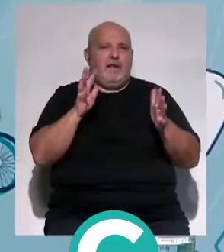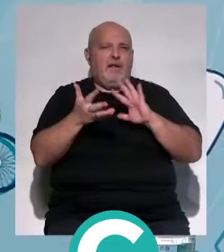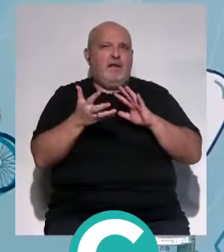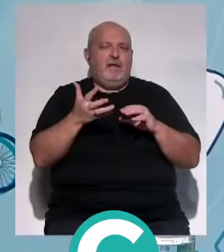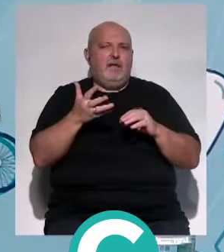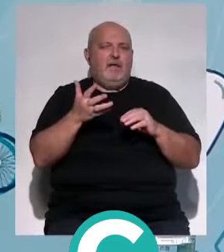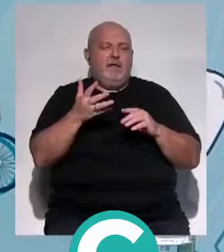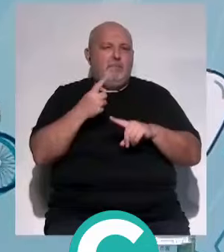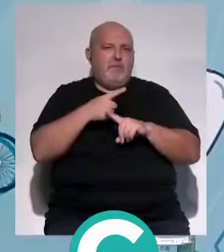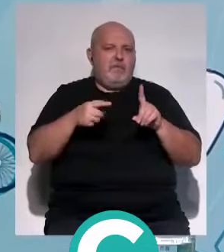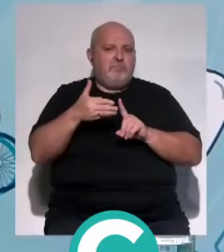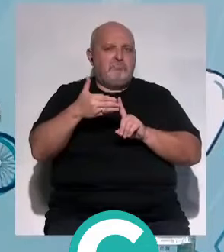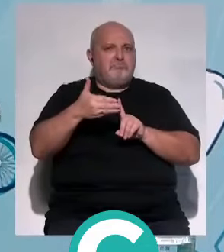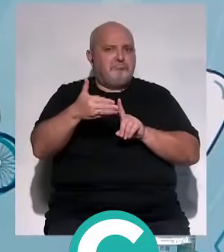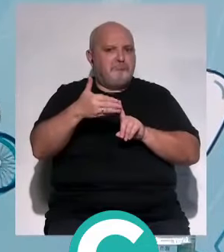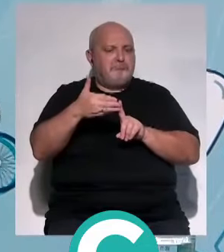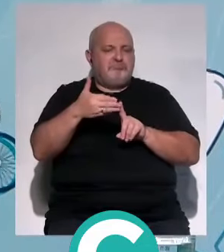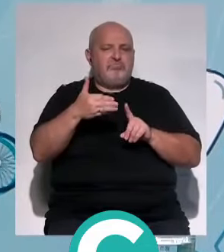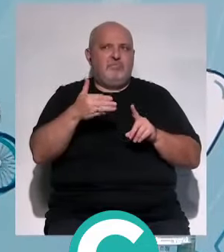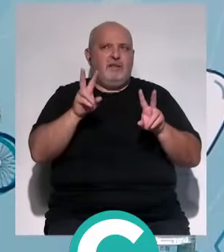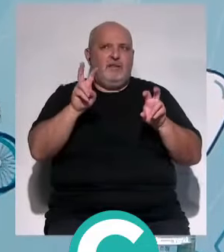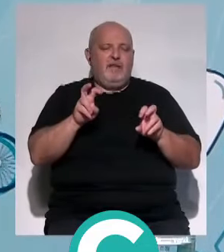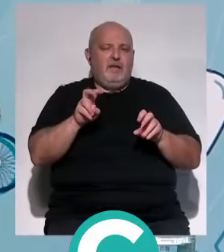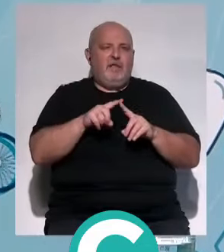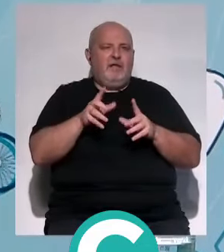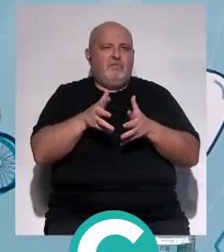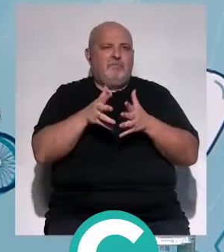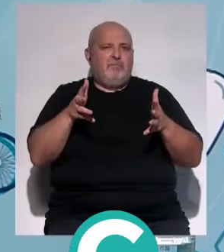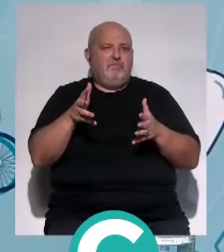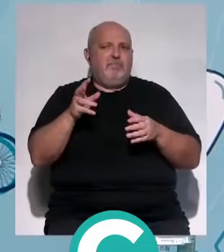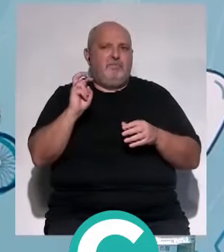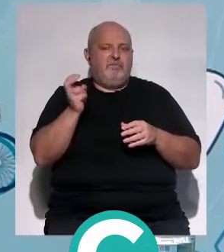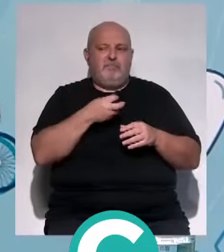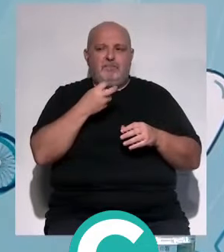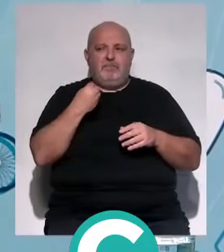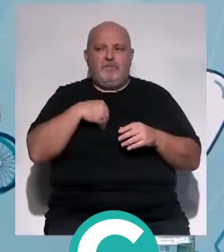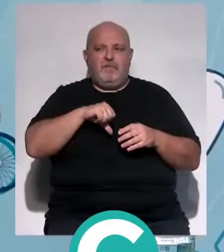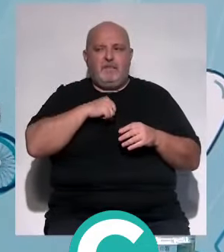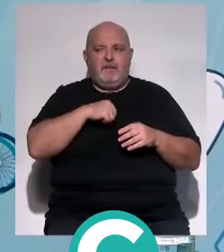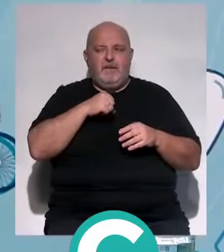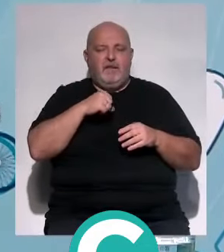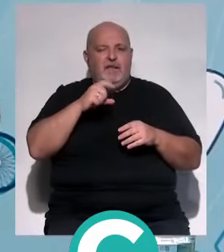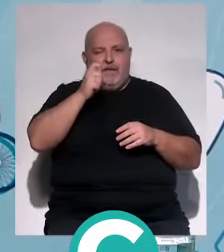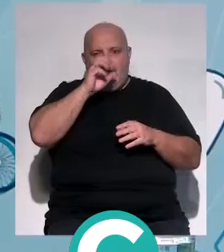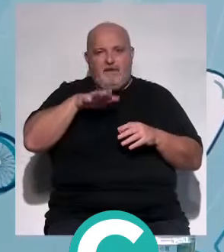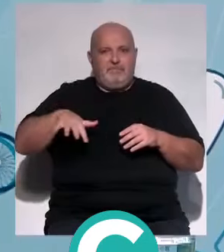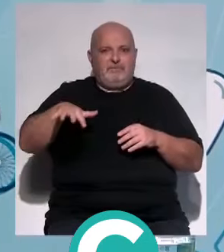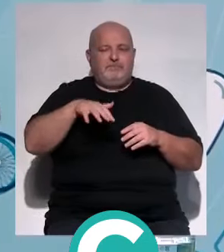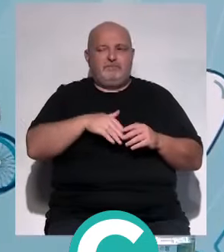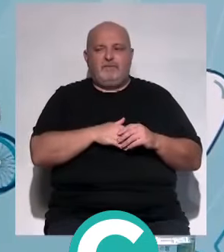a medio plazo, podríamos decir, en cuanto a la ampliación del hospital del Casco Histórico.